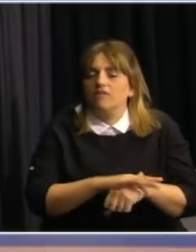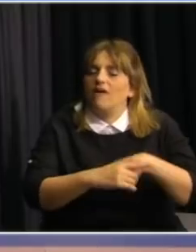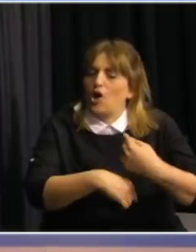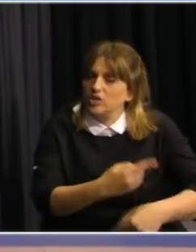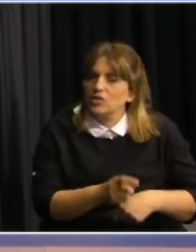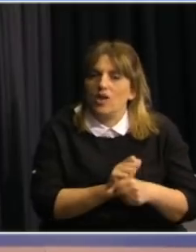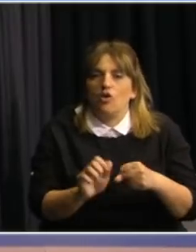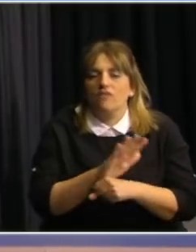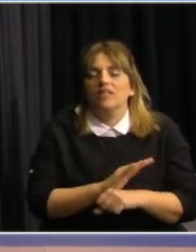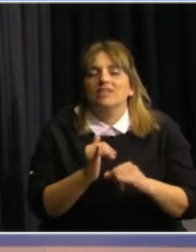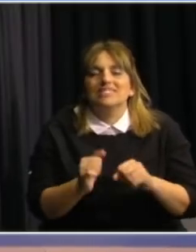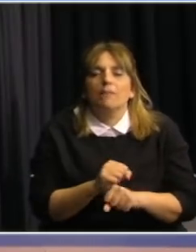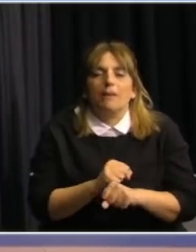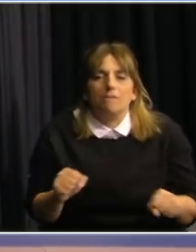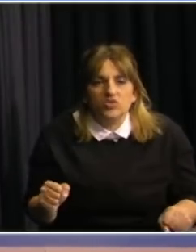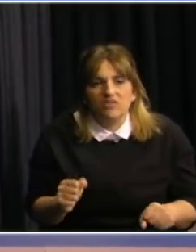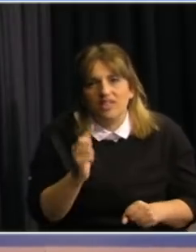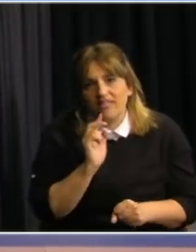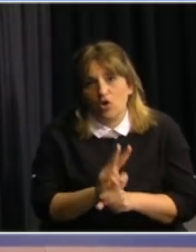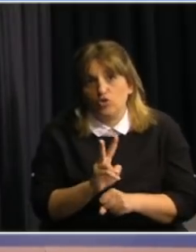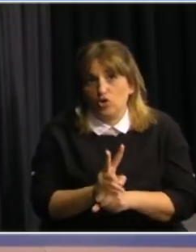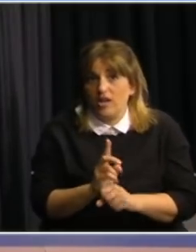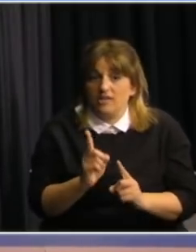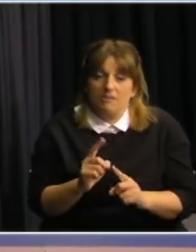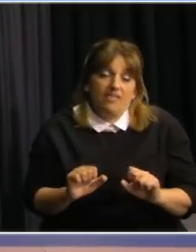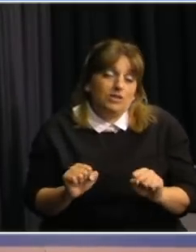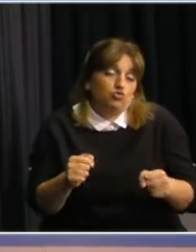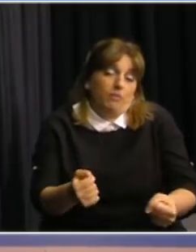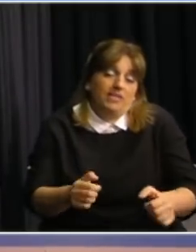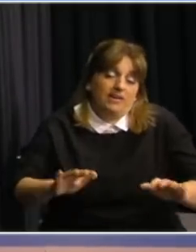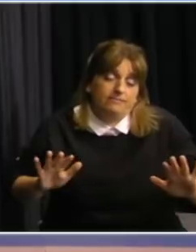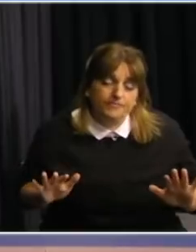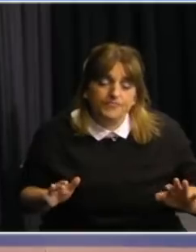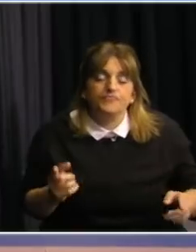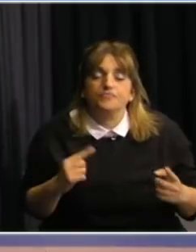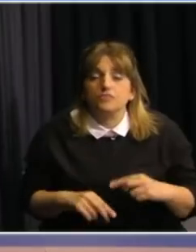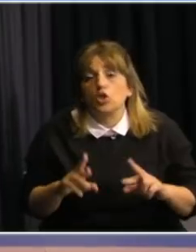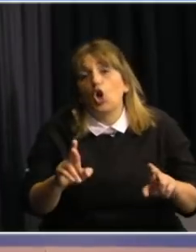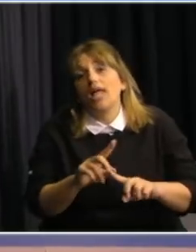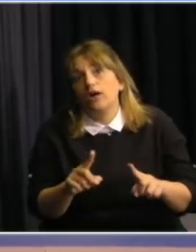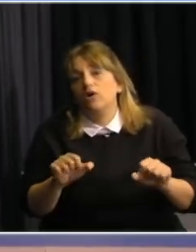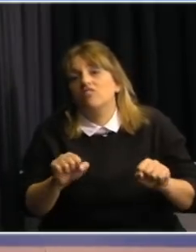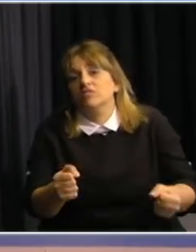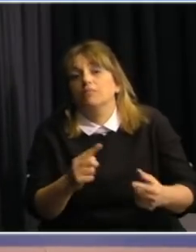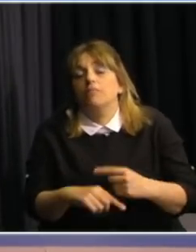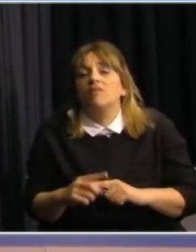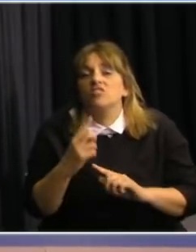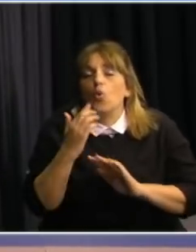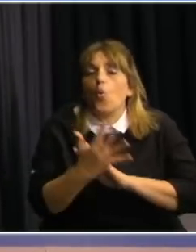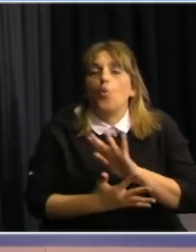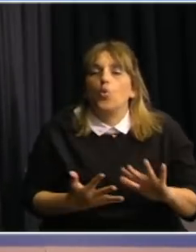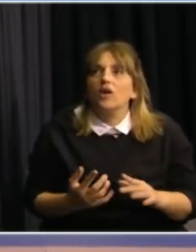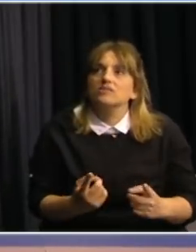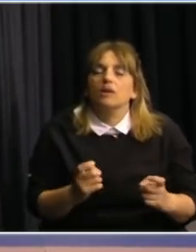siempre vamos a tener la posibilidad de la regulación hacia atrás que ojalá que no haya que usarla mientras tanto los uruguayos tenemos que tratar de disfrutar